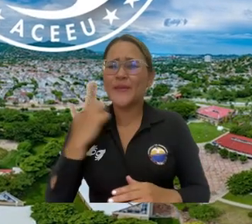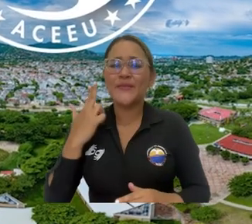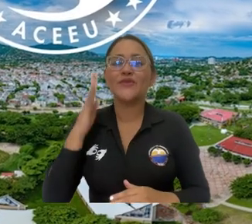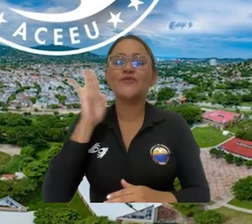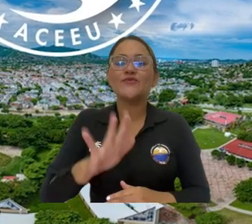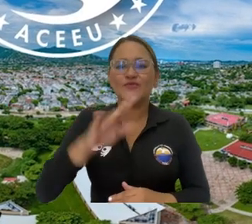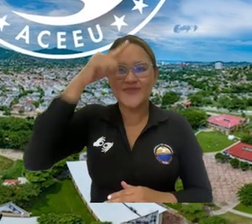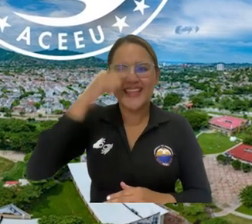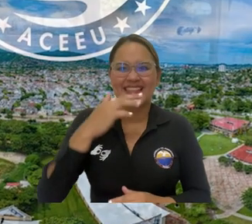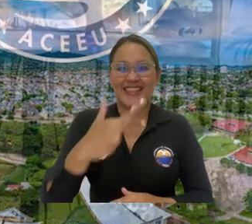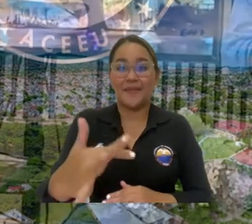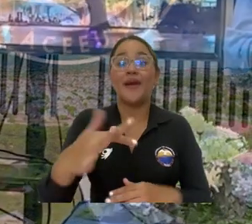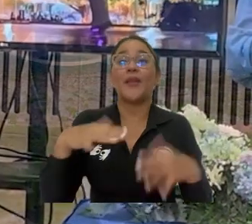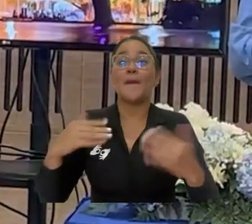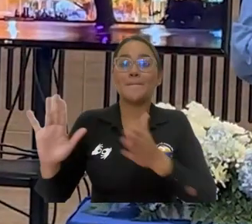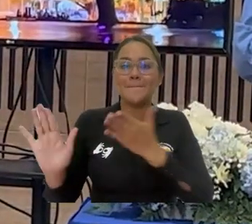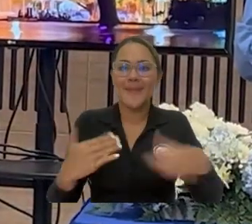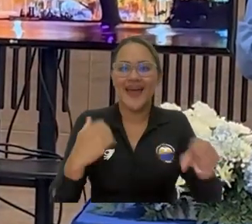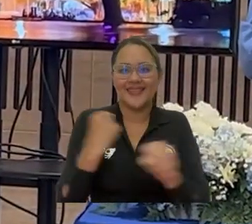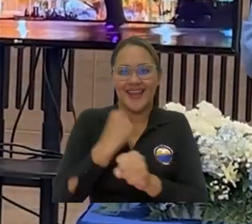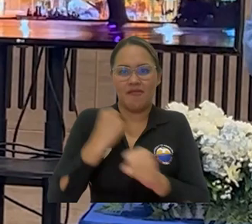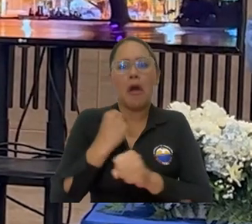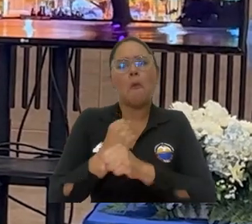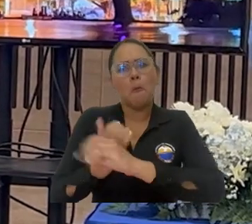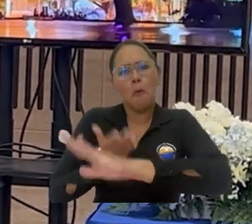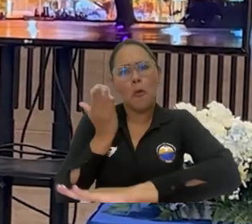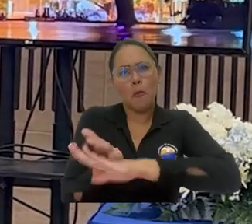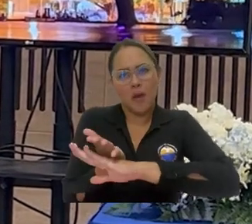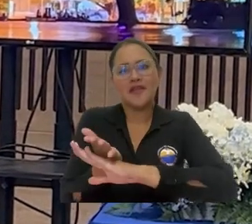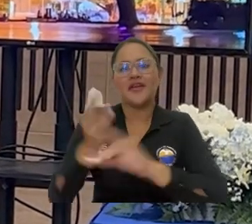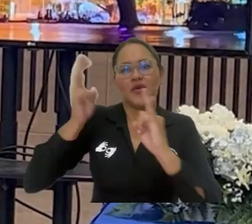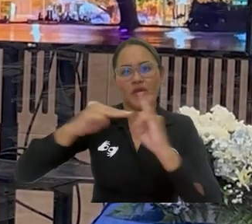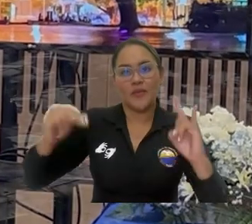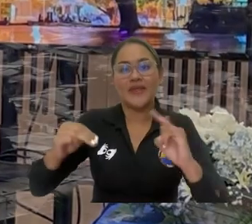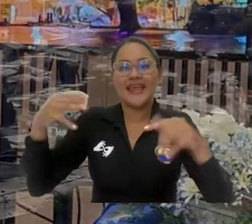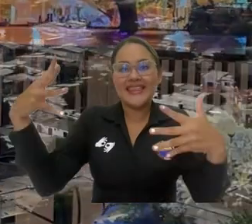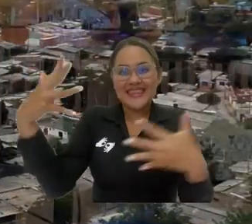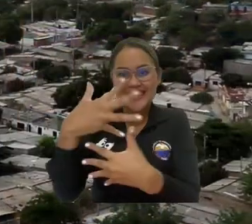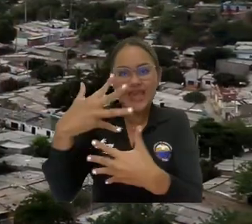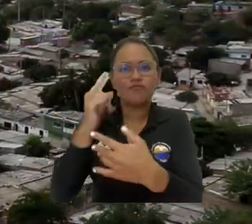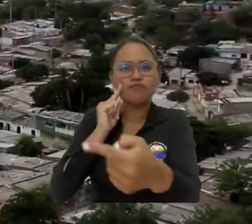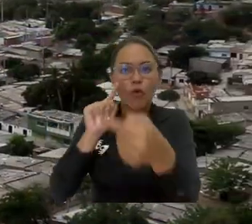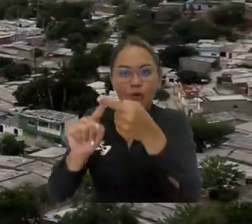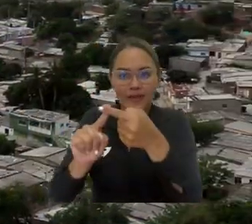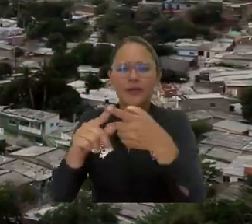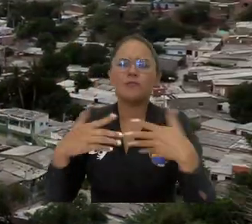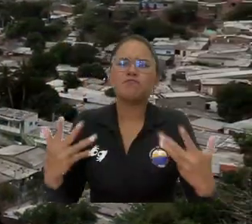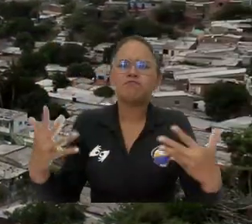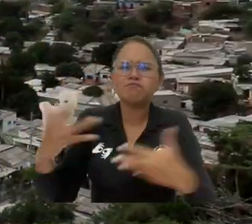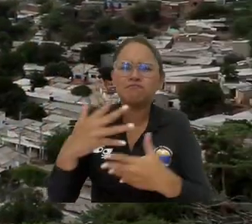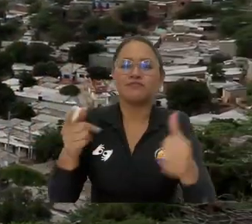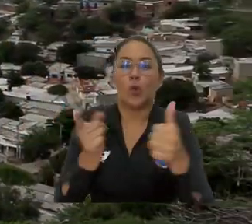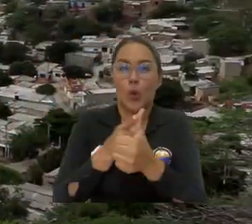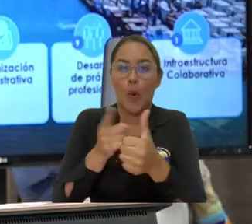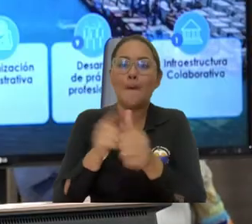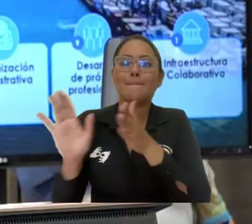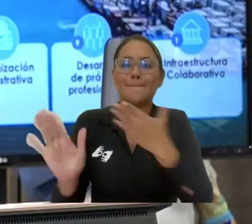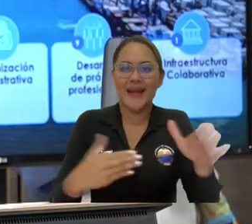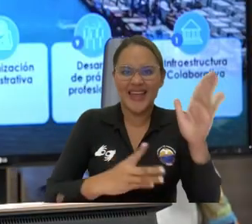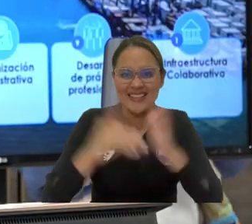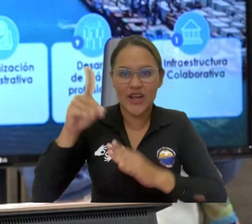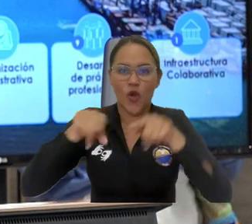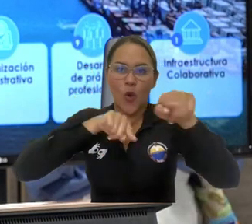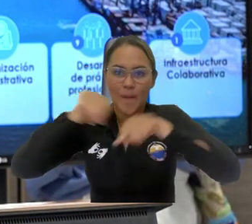Comprometidos por Santa Marta es el nombre del plan de trabajo propuesto por la Alma Mater y que incluye 10 propósitos entre los que se destacan.